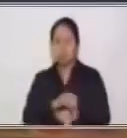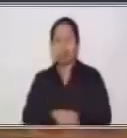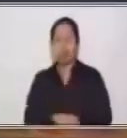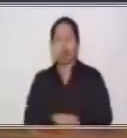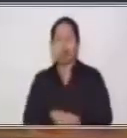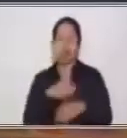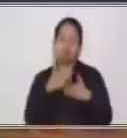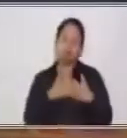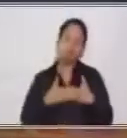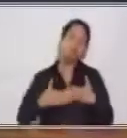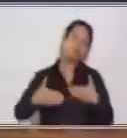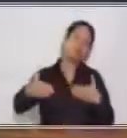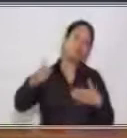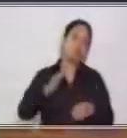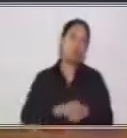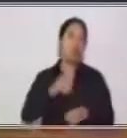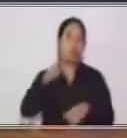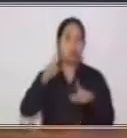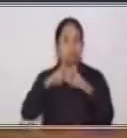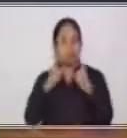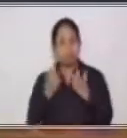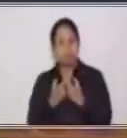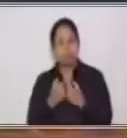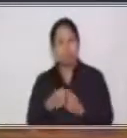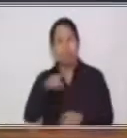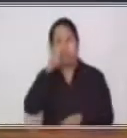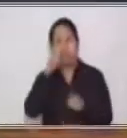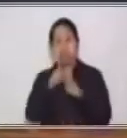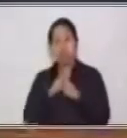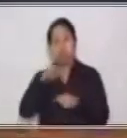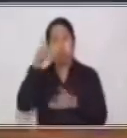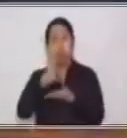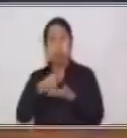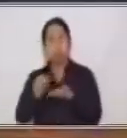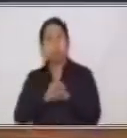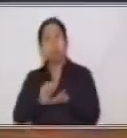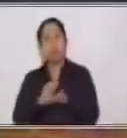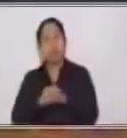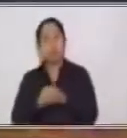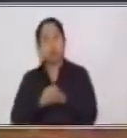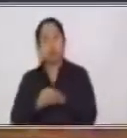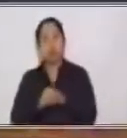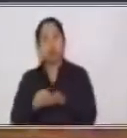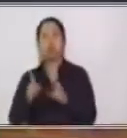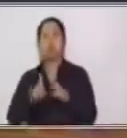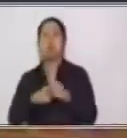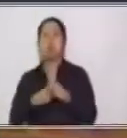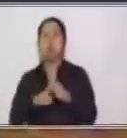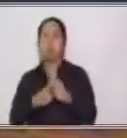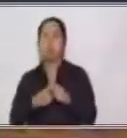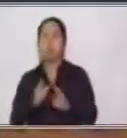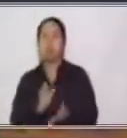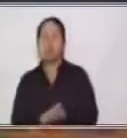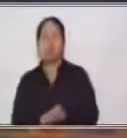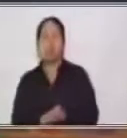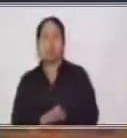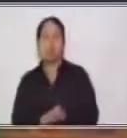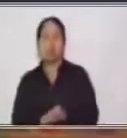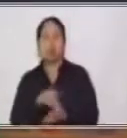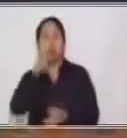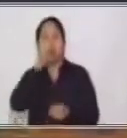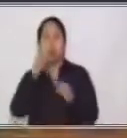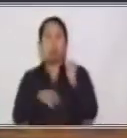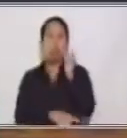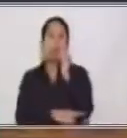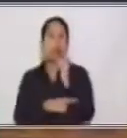transcurso que vamos a estar con esta clase. También debes de tener tu lápiz, tu borrador, tu sacapuntas, algunos instrumentos de medición si